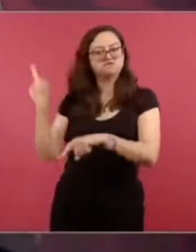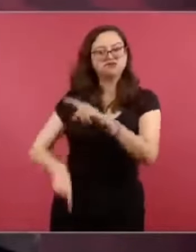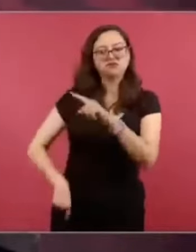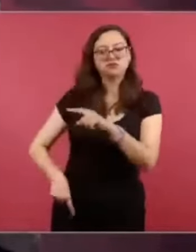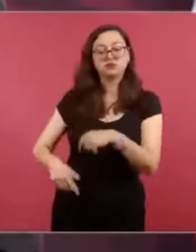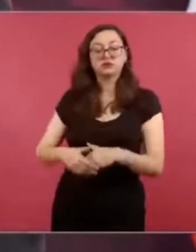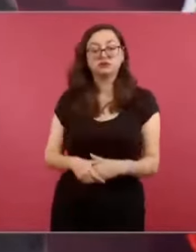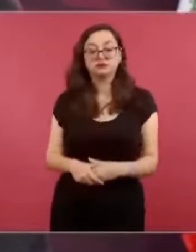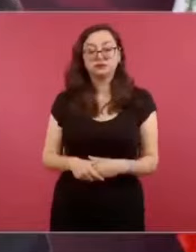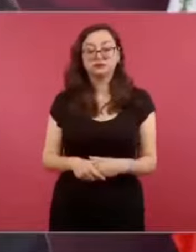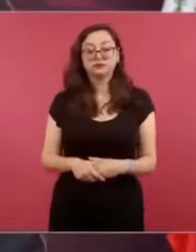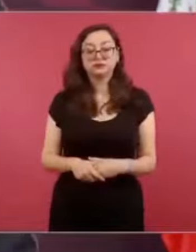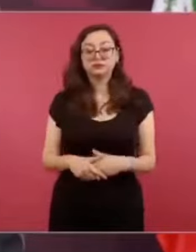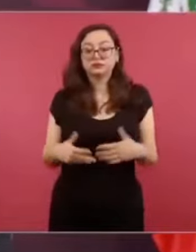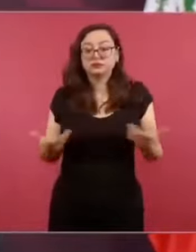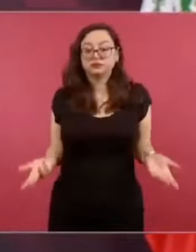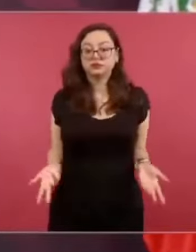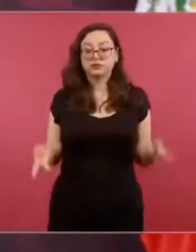tres.